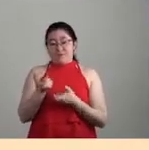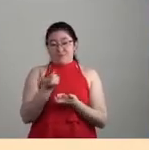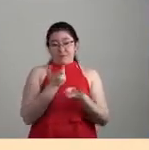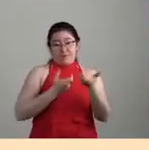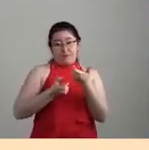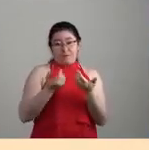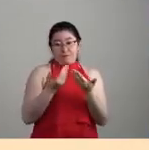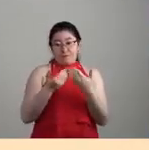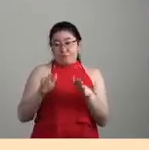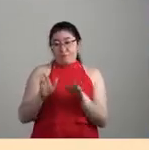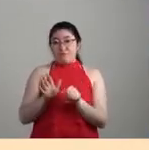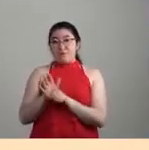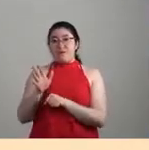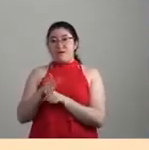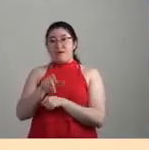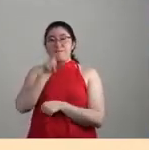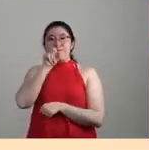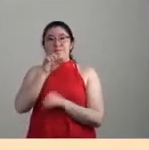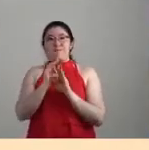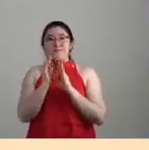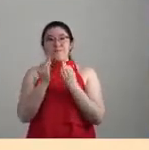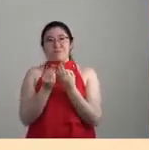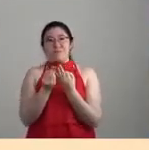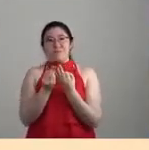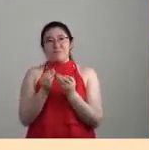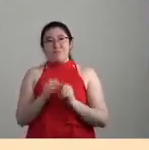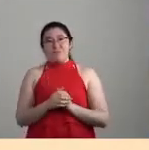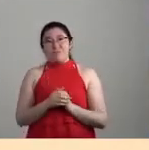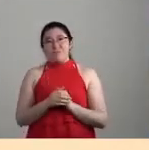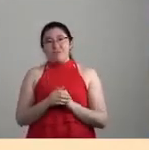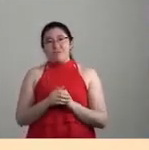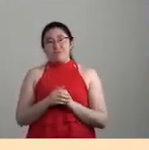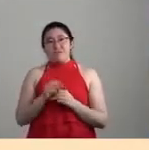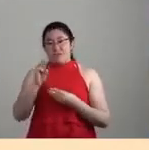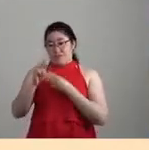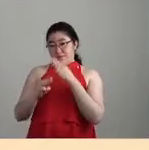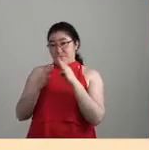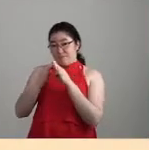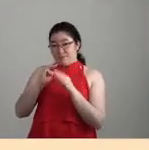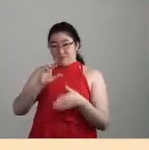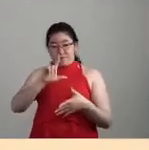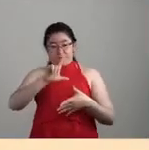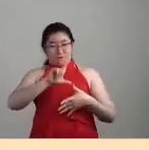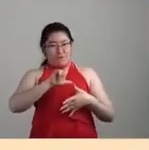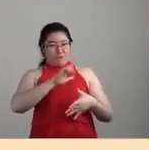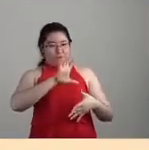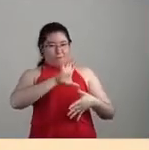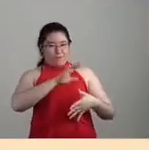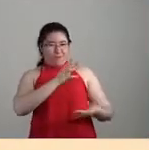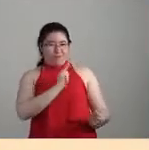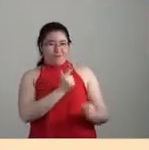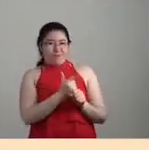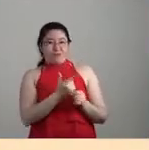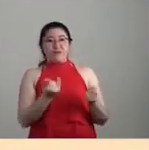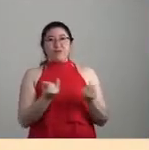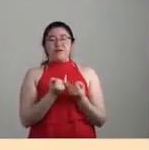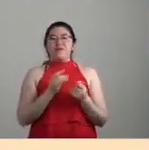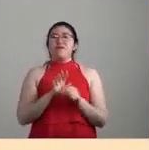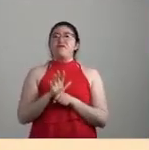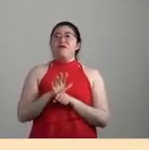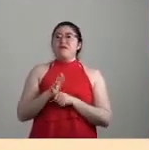la apropiación y el expolio del nuevo mundo, en el caso de América, y lo que se observa también es como esa